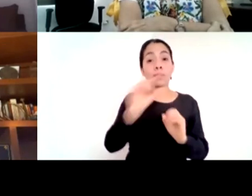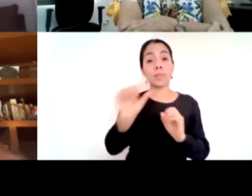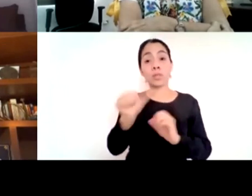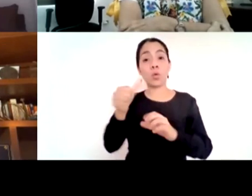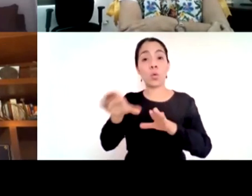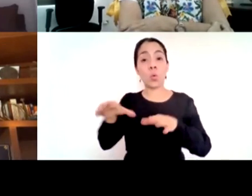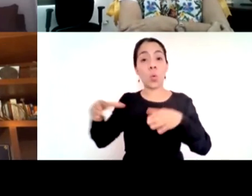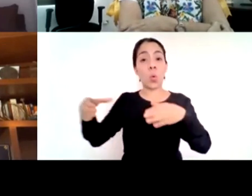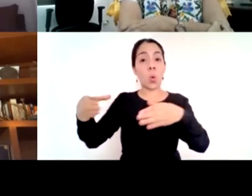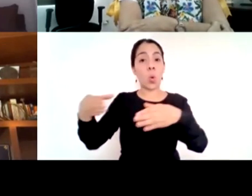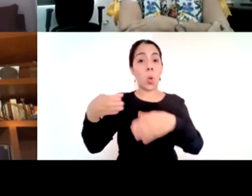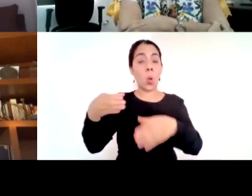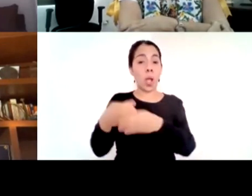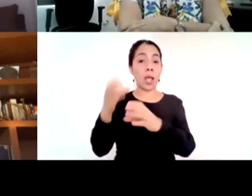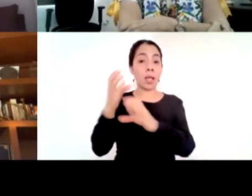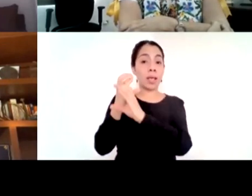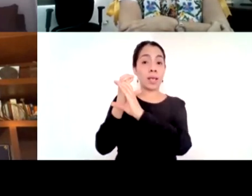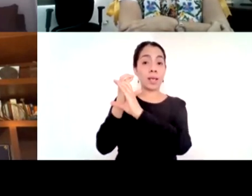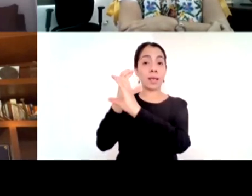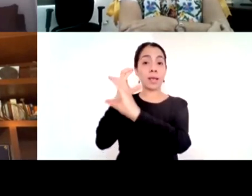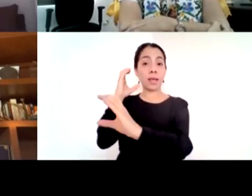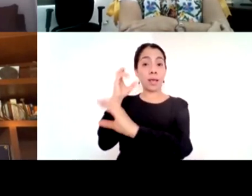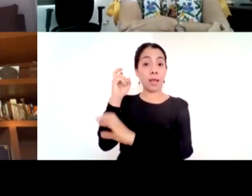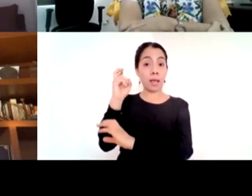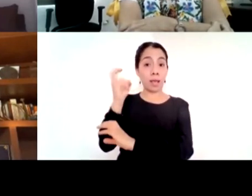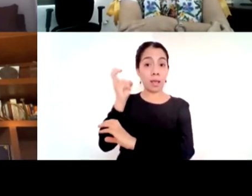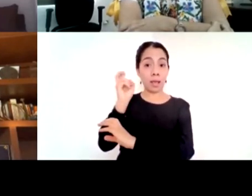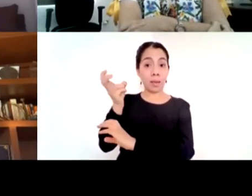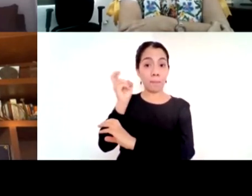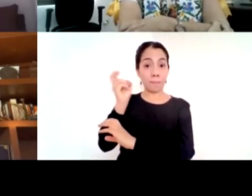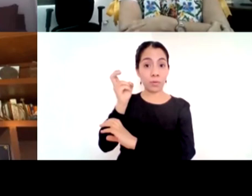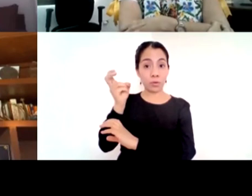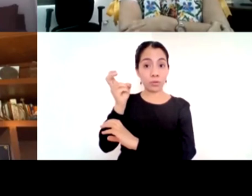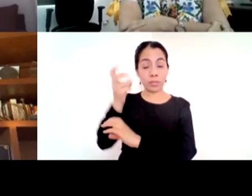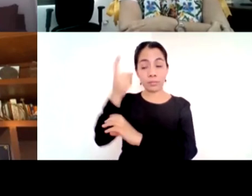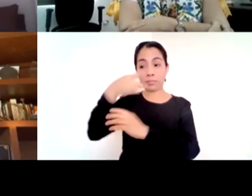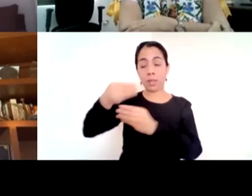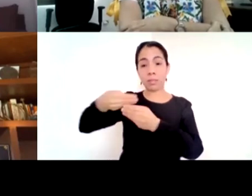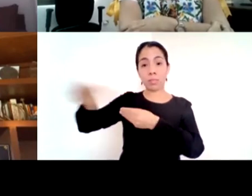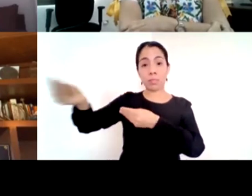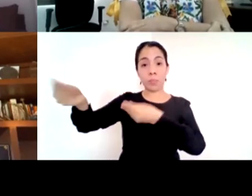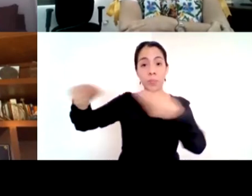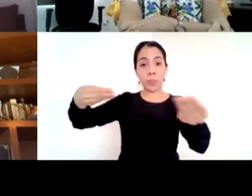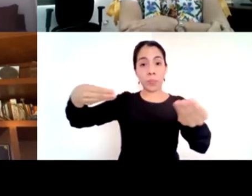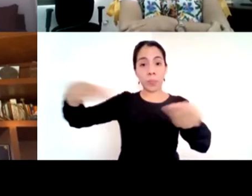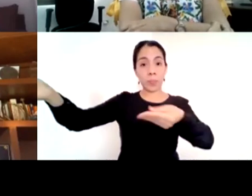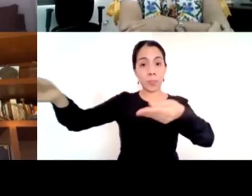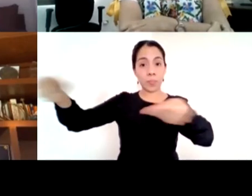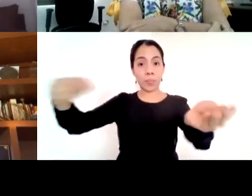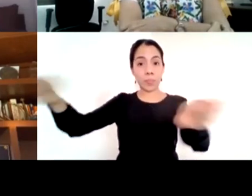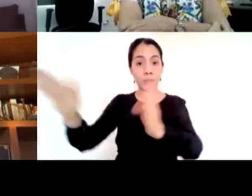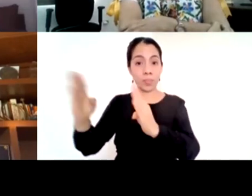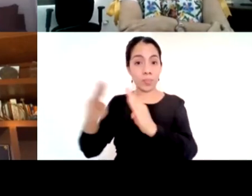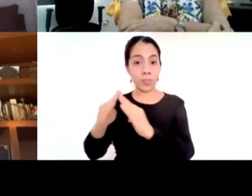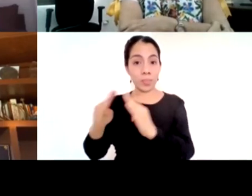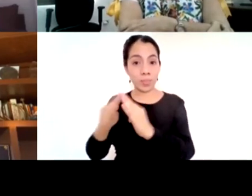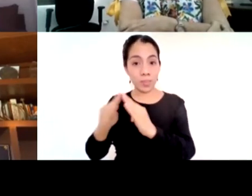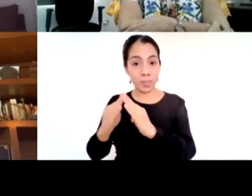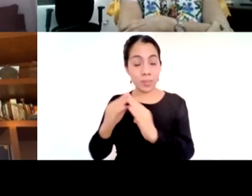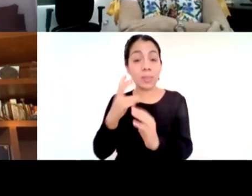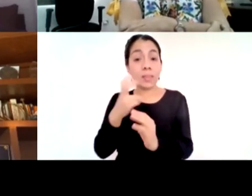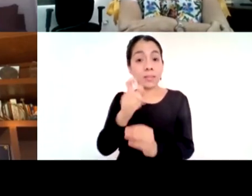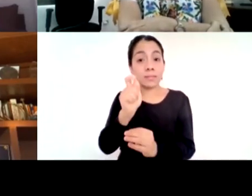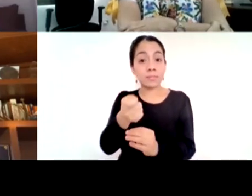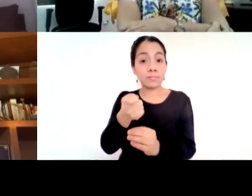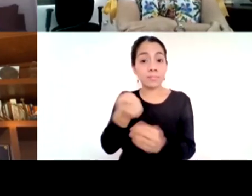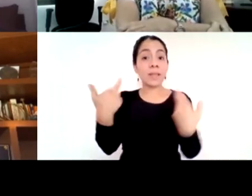llegar las tareas y mensajes para las familias esa es la sociedad mexicana esas son nuestras maestras